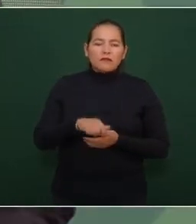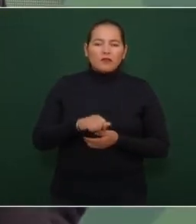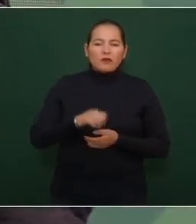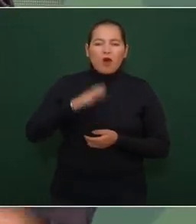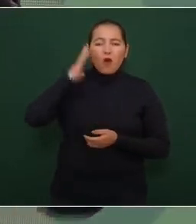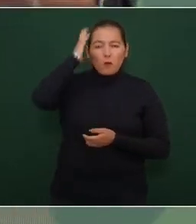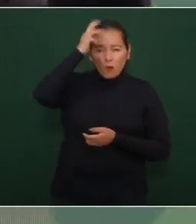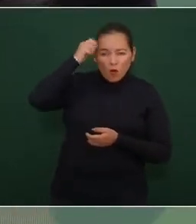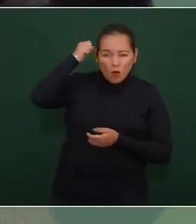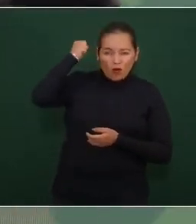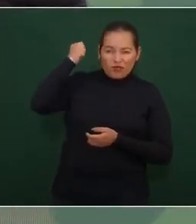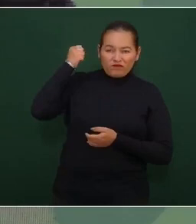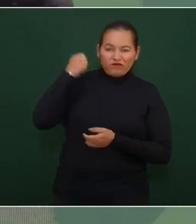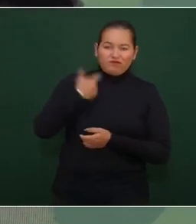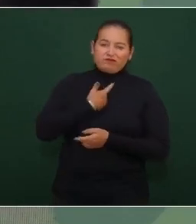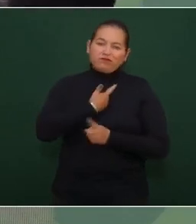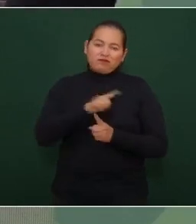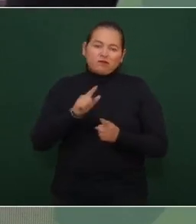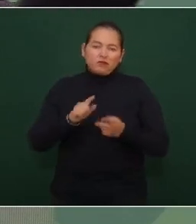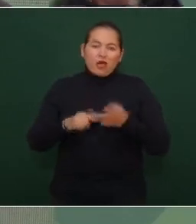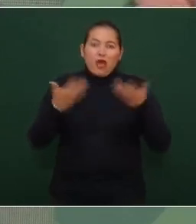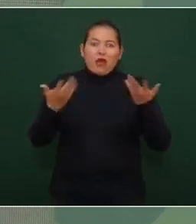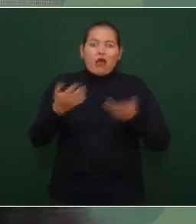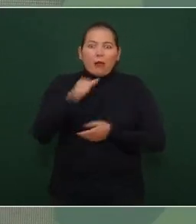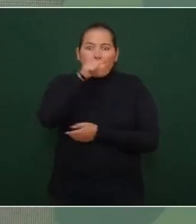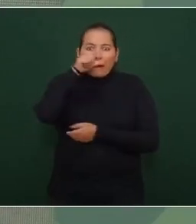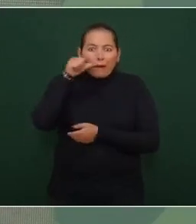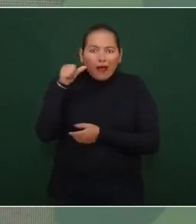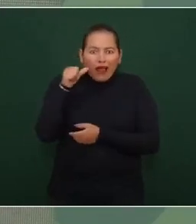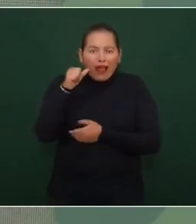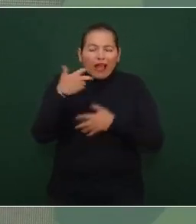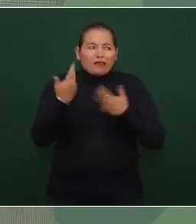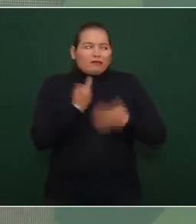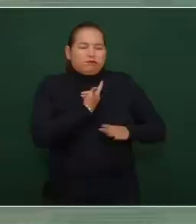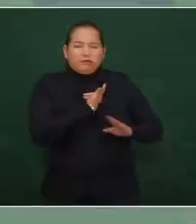imagínense Juárez si les va a gustar Juárez